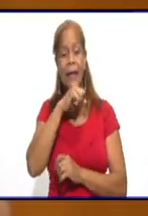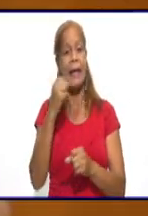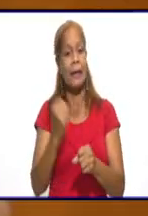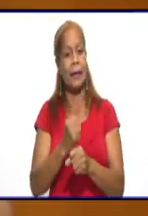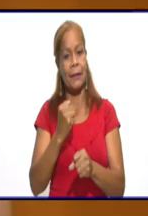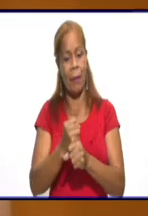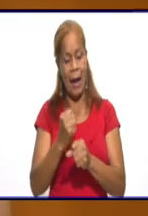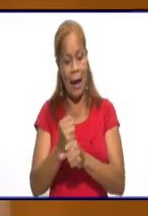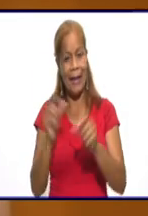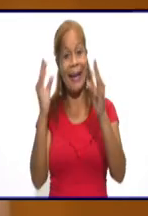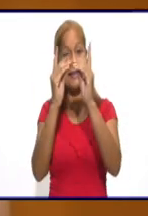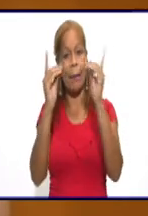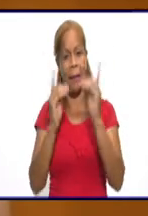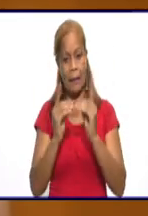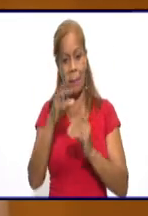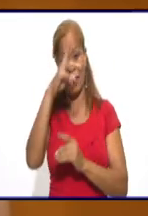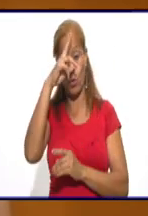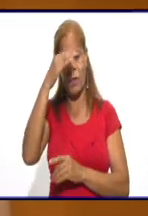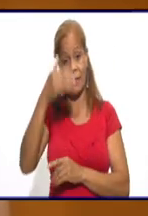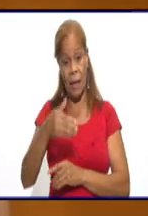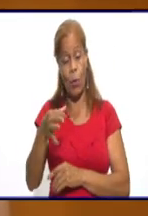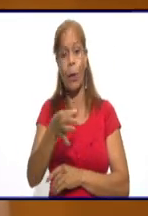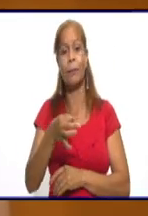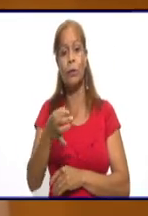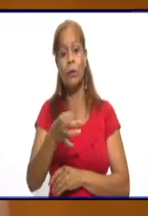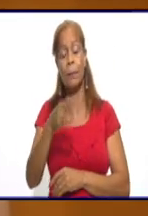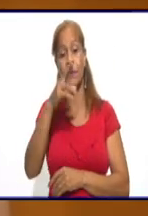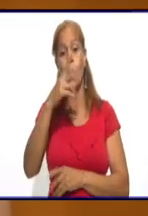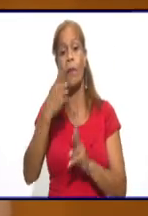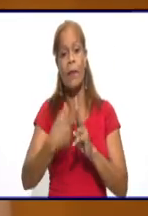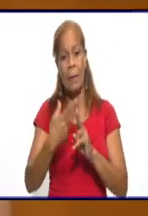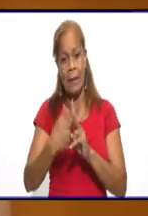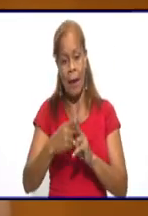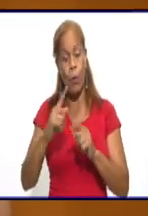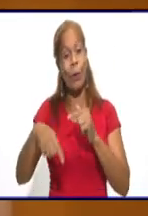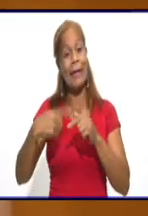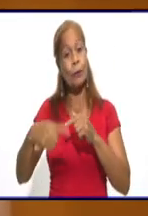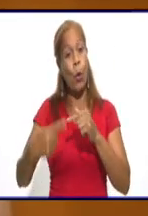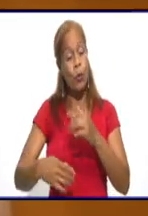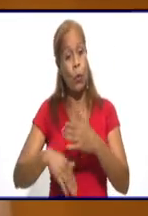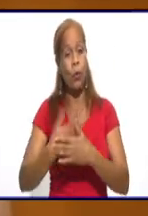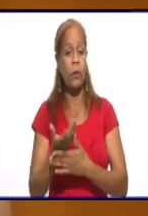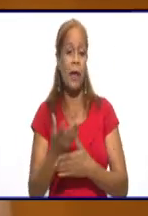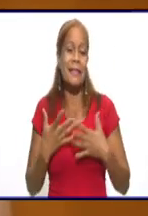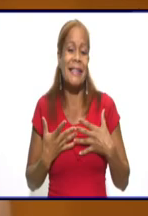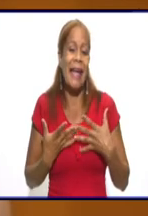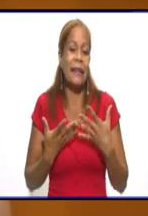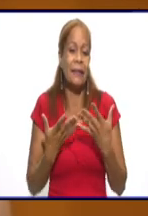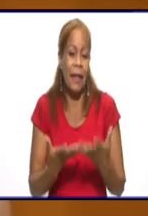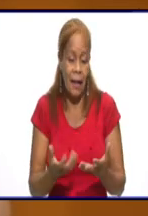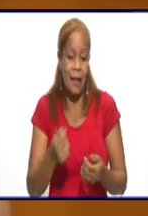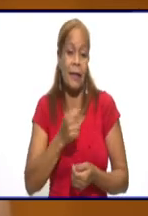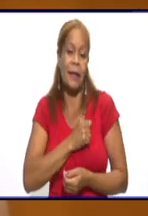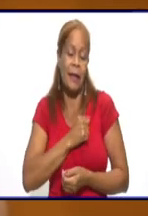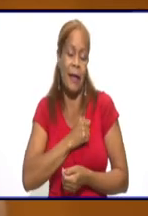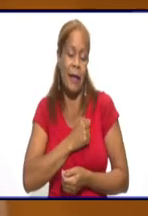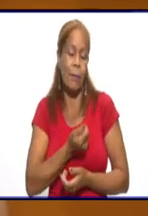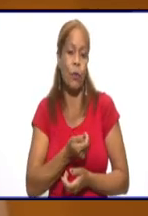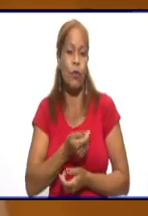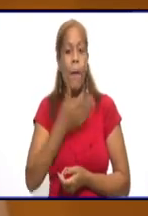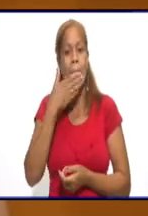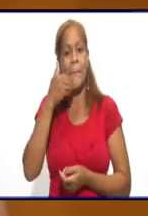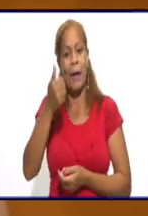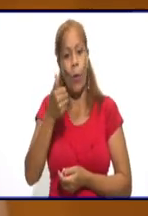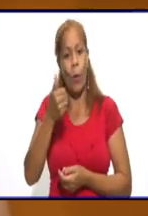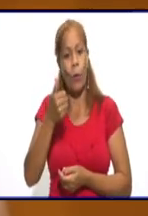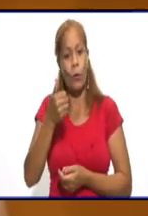de Higiene y Epidemiología del municipio de Vallamos, que todos los días se entregan para que nuestro pueblo tenga lo que queremos, que es un mejor estado de salud. Y de